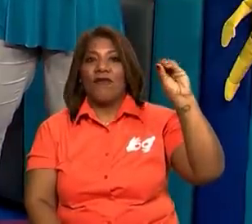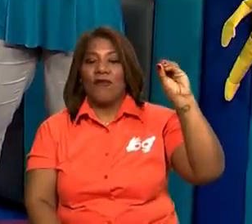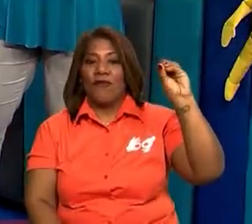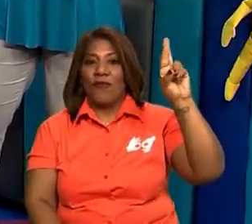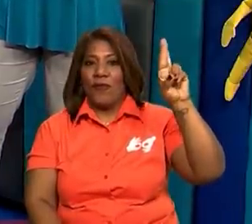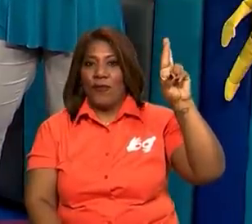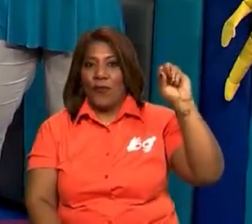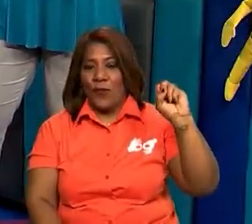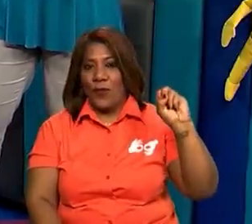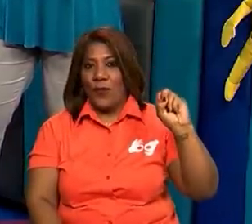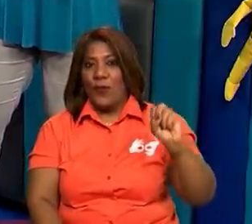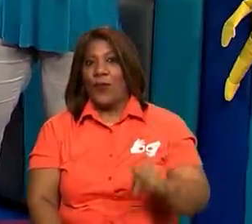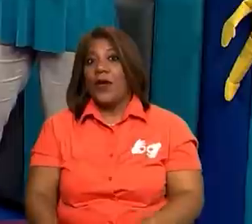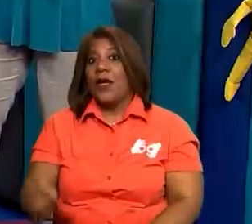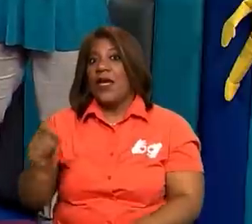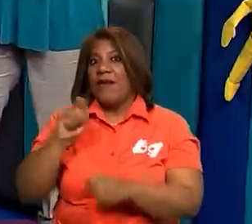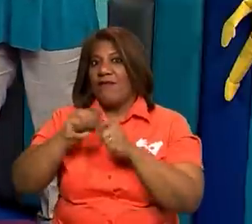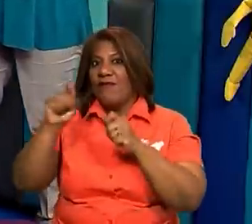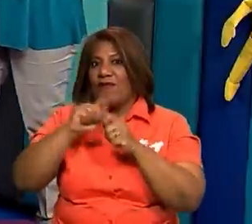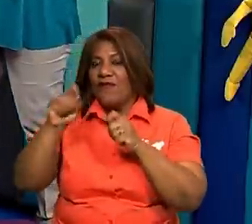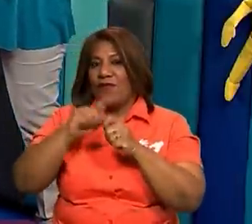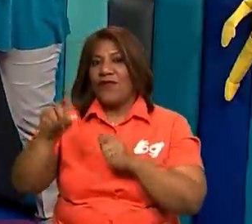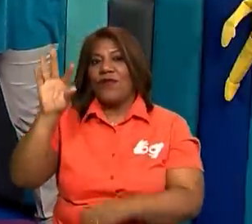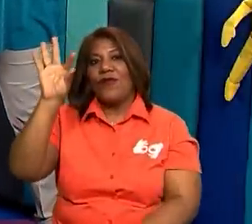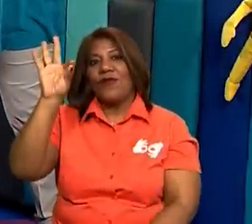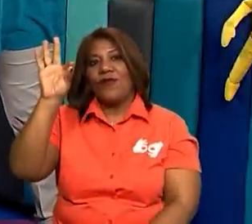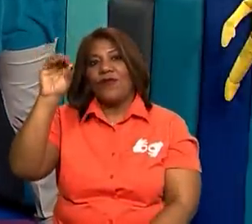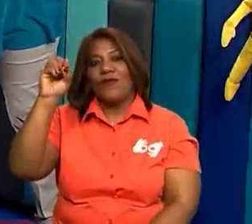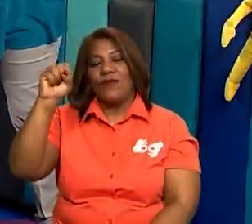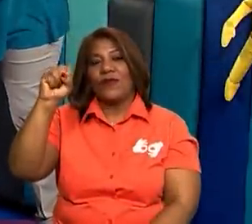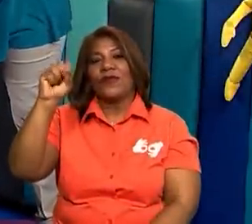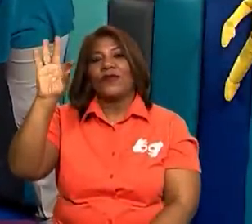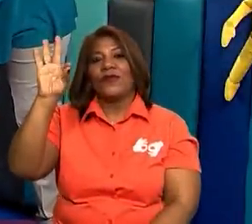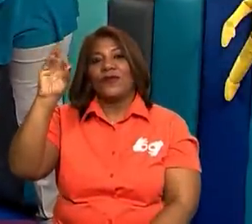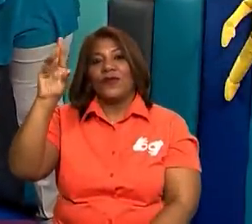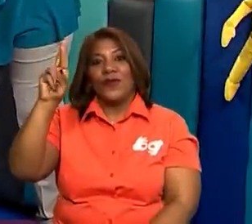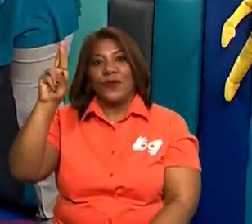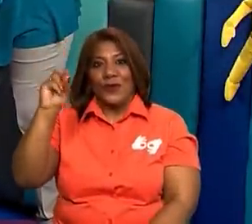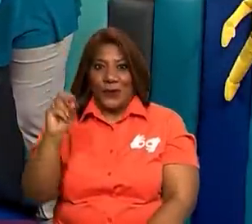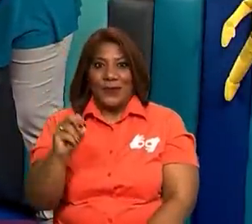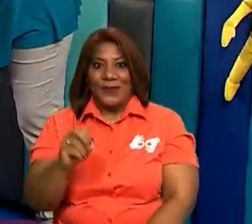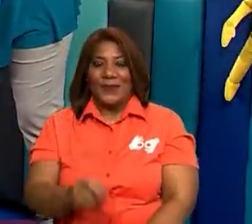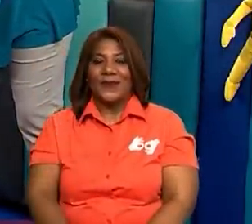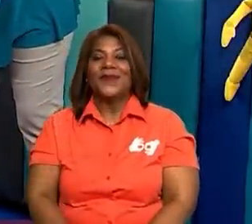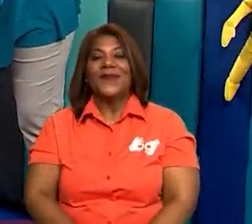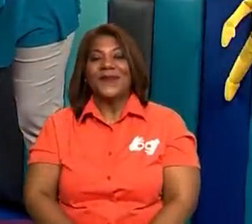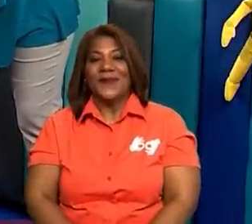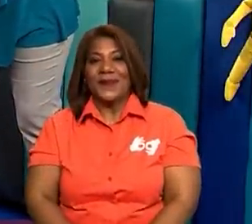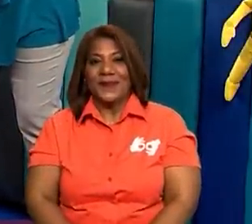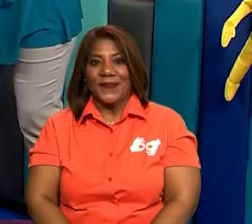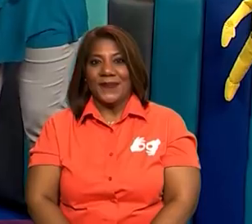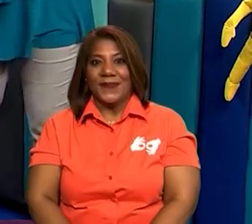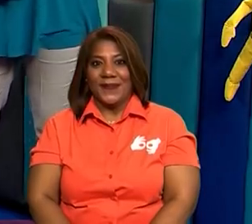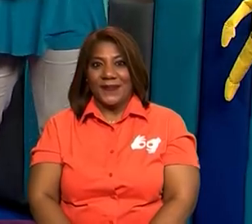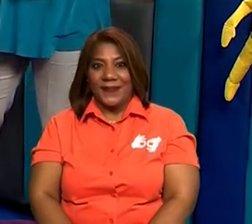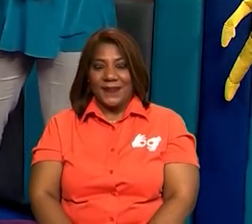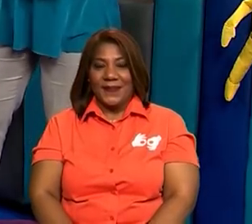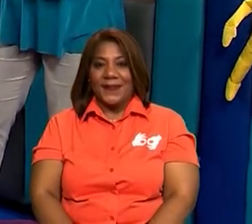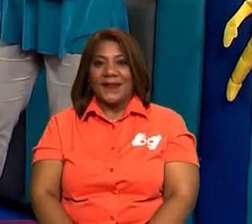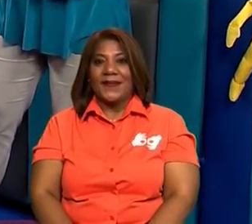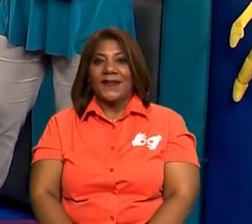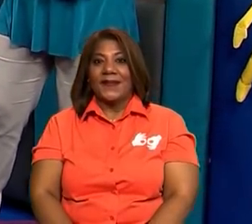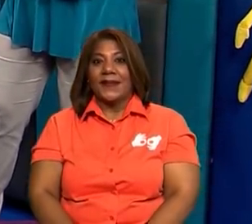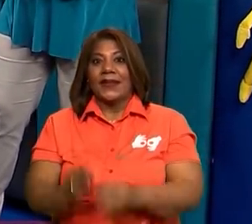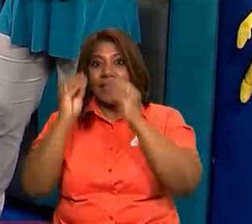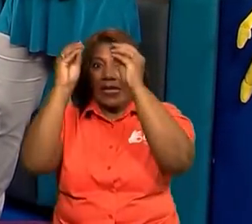semáforo. Excelente. Muy bien. También la